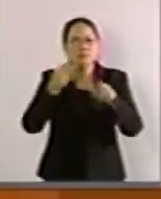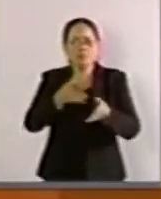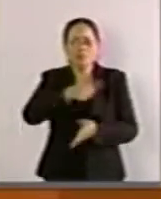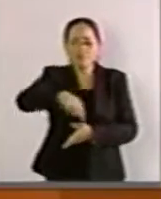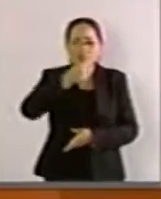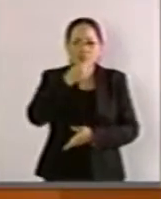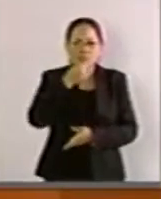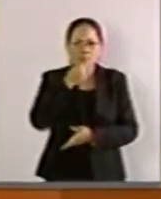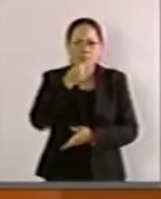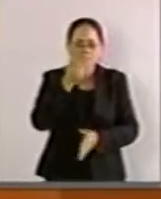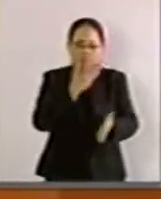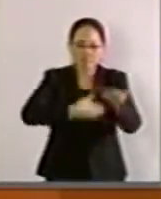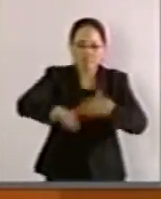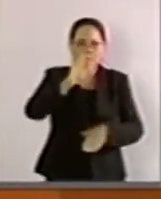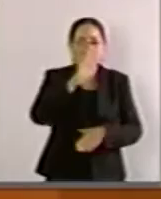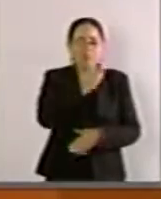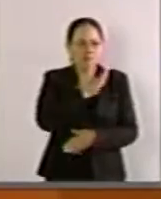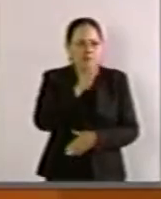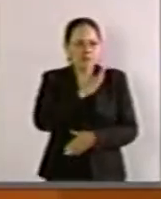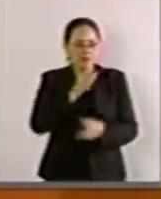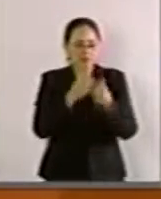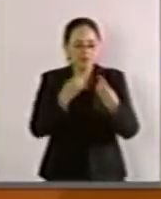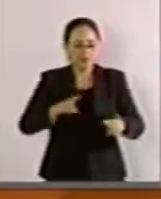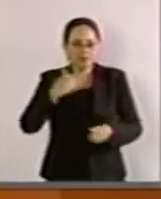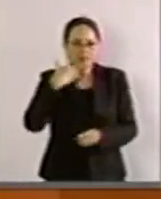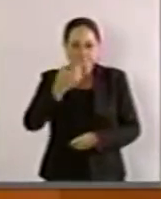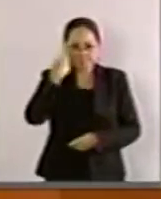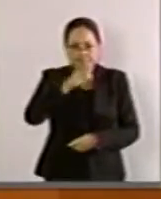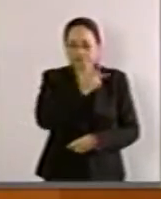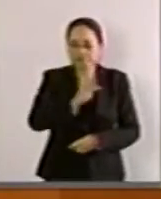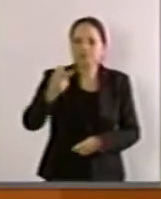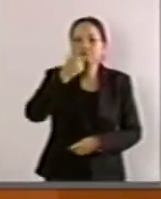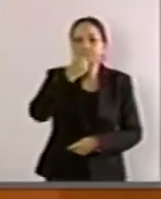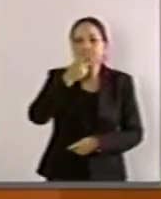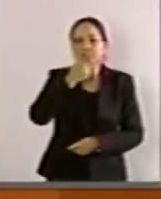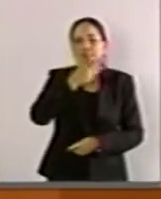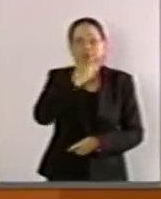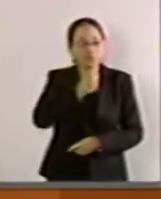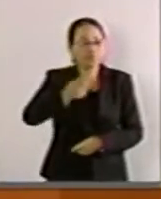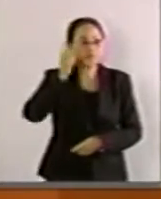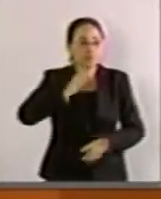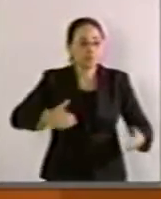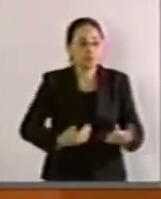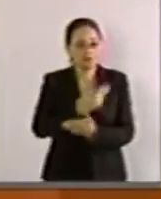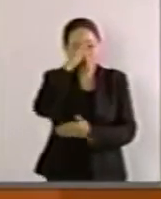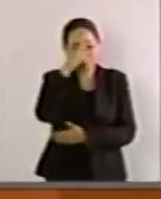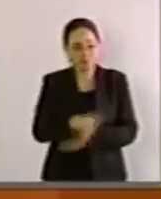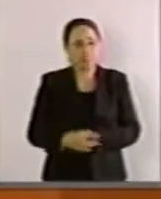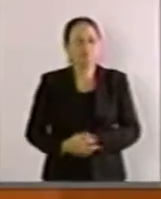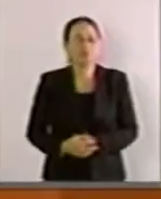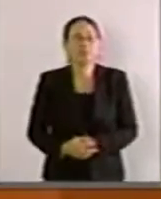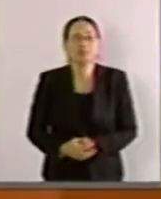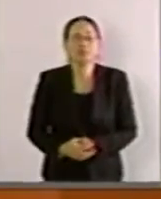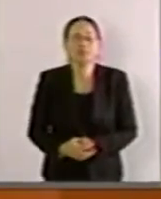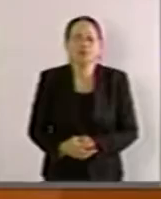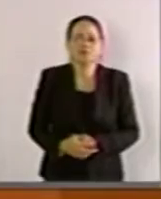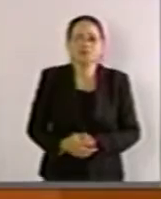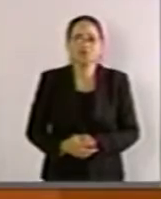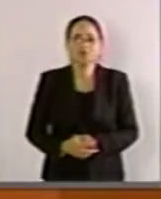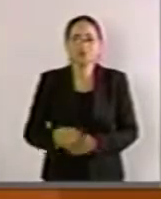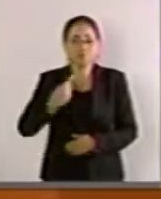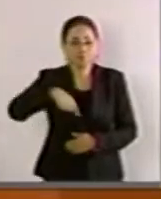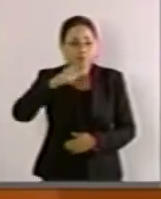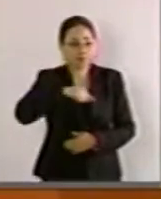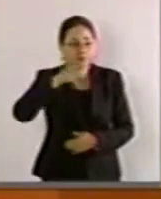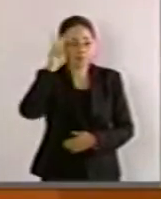desarrollo para la población infantil y para todas las y los mexicanos en general. Estamos ante